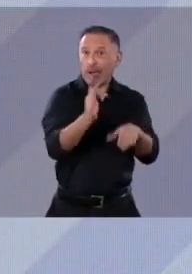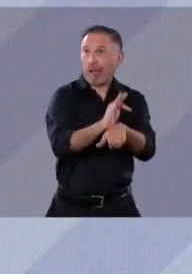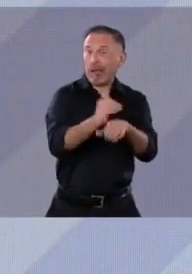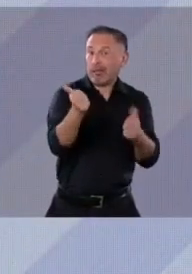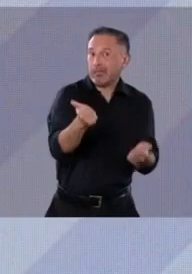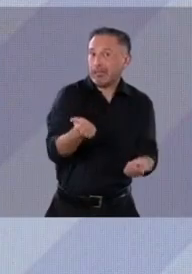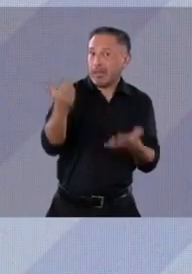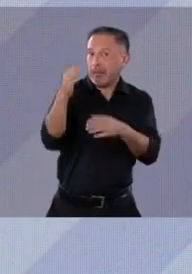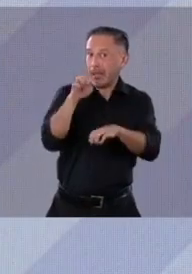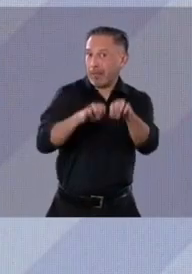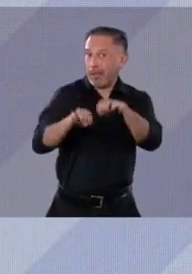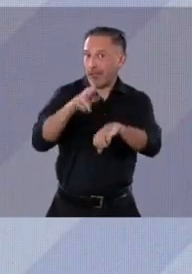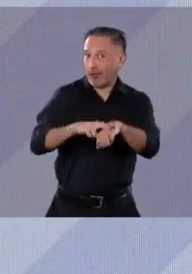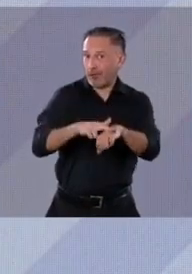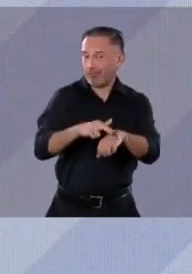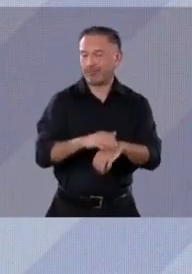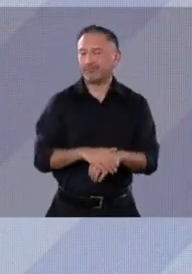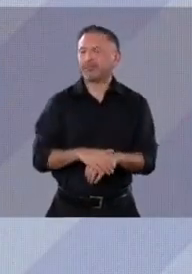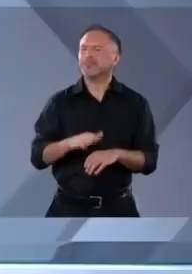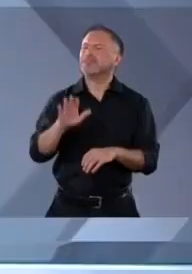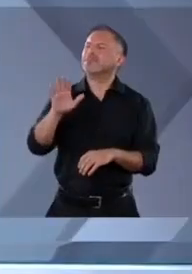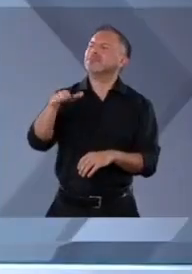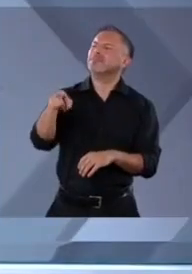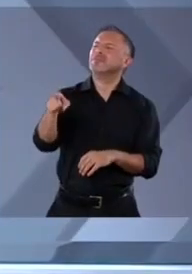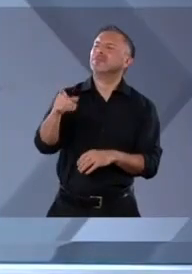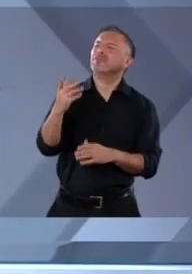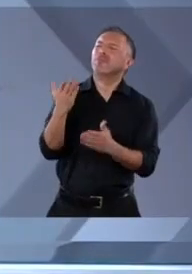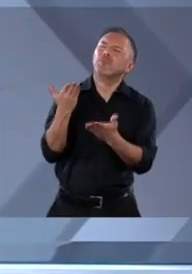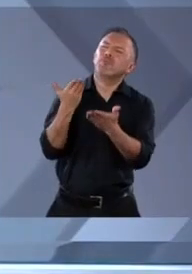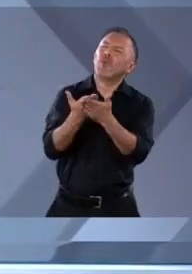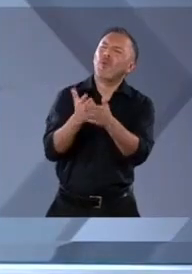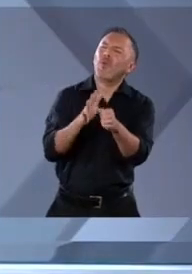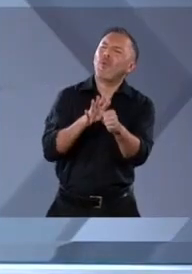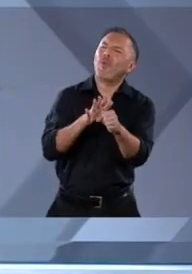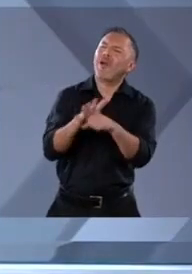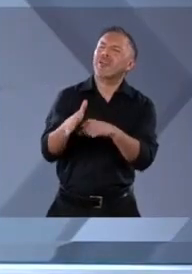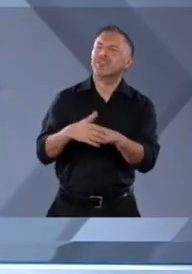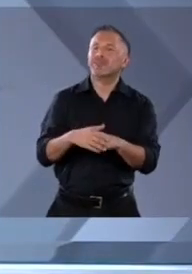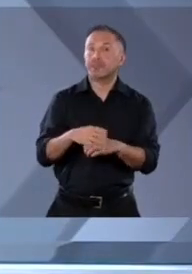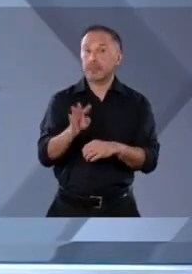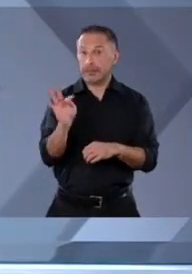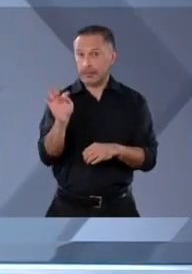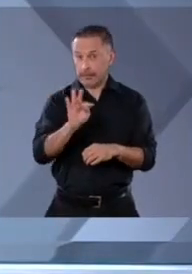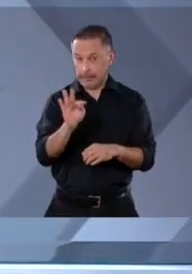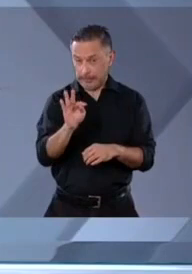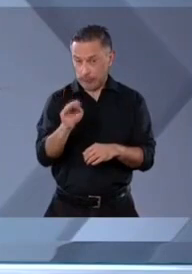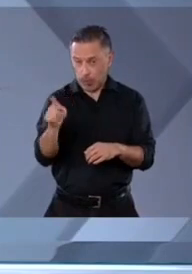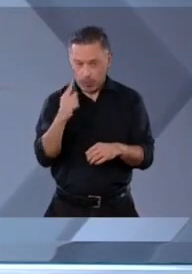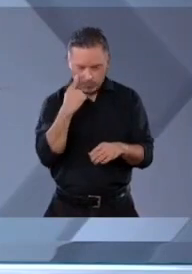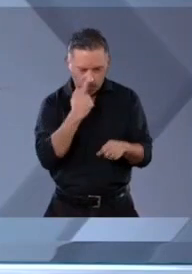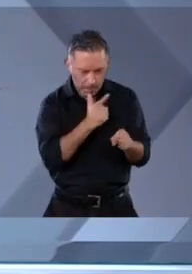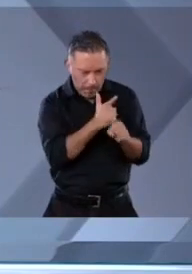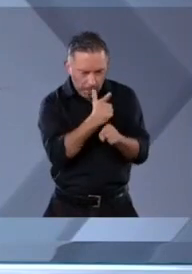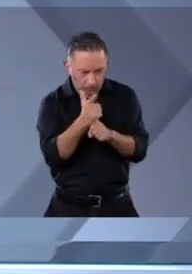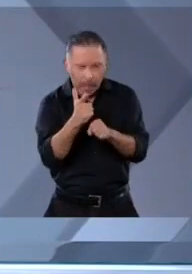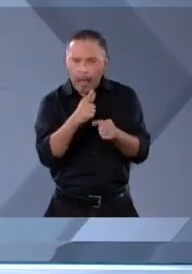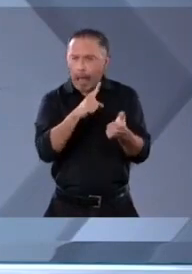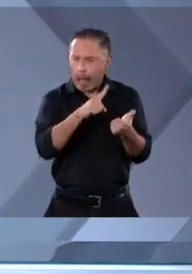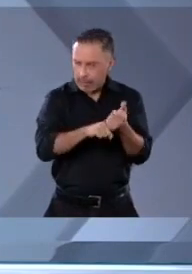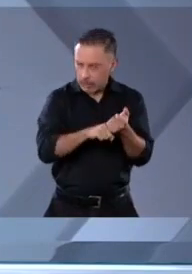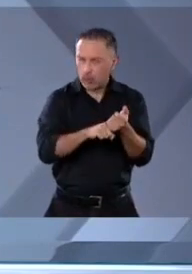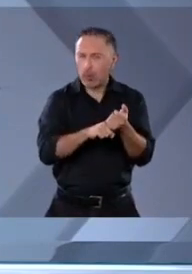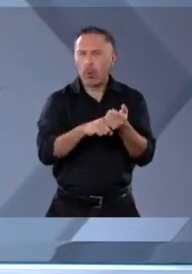¿Cuál es su estrategia para desarticular y erradicar posibles, de haberlas, de tenerlas ustedes diagnosticadas, complicidades de grupos